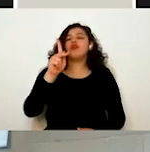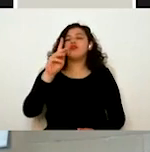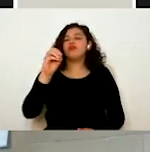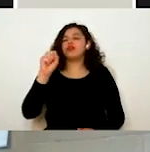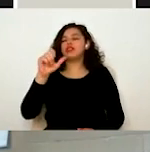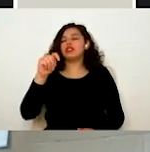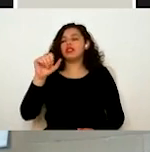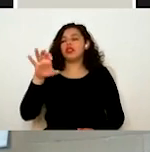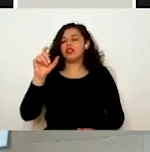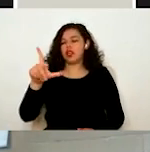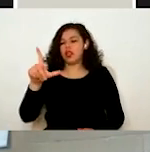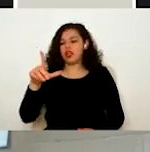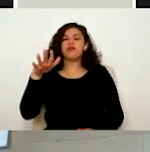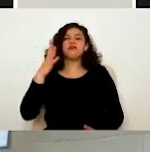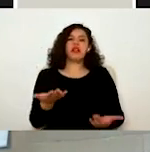Vamos a poner la colonia.